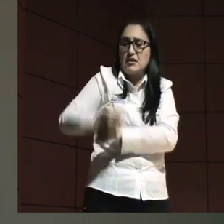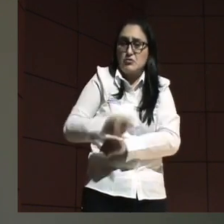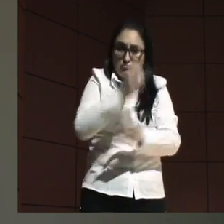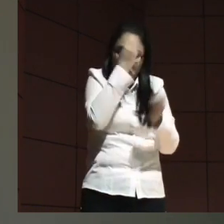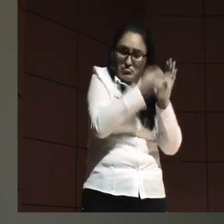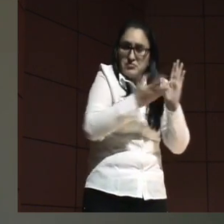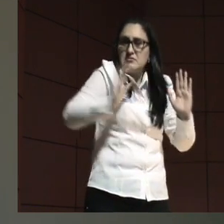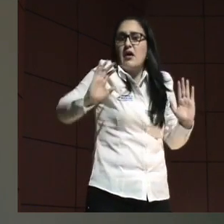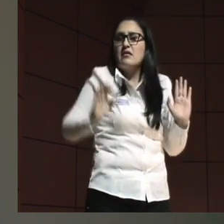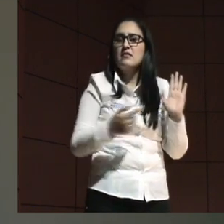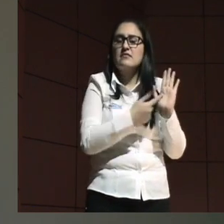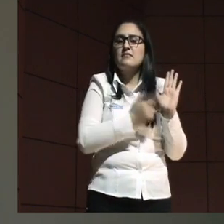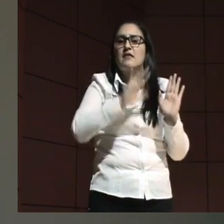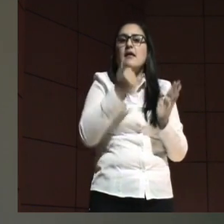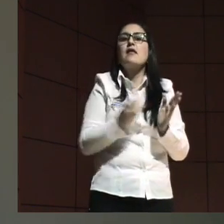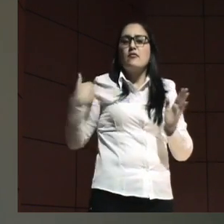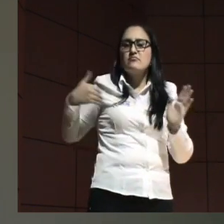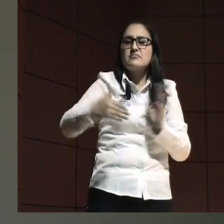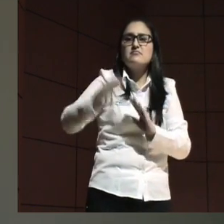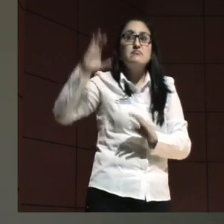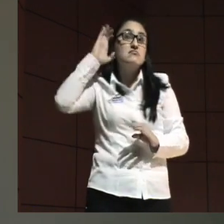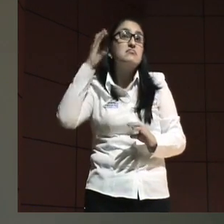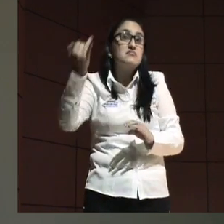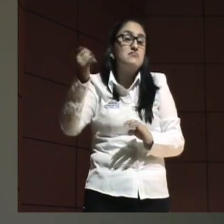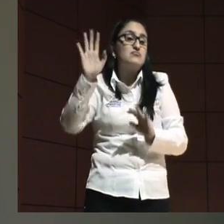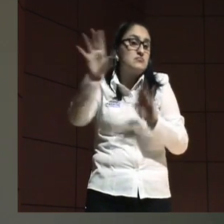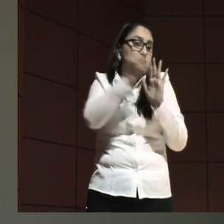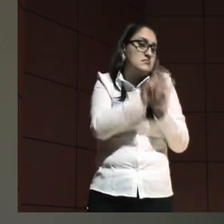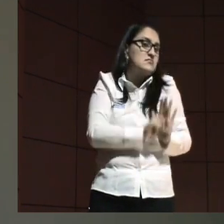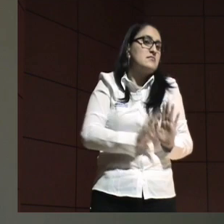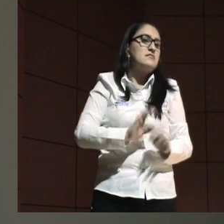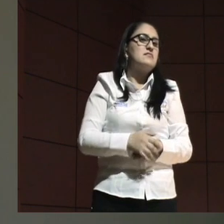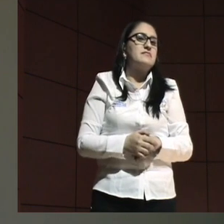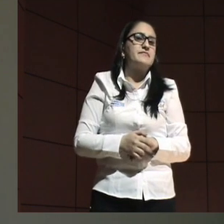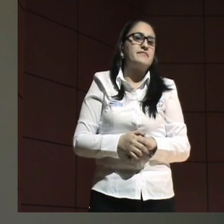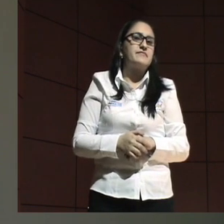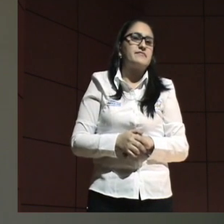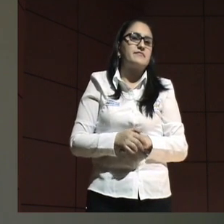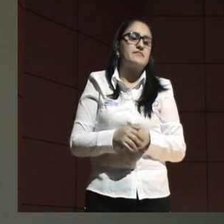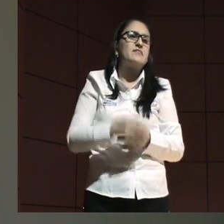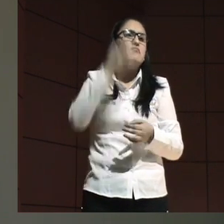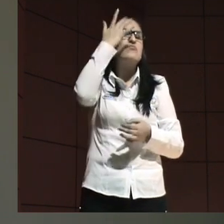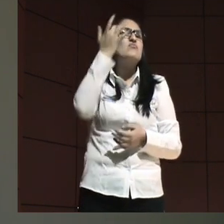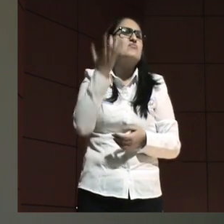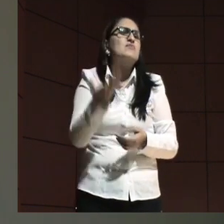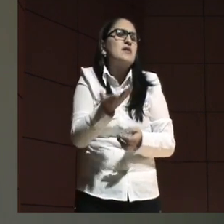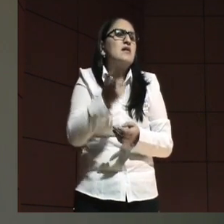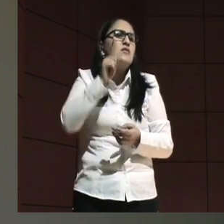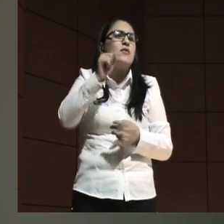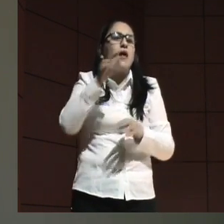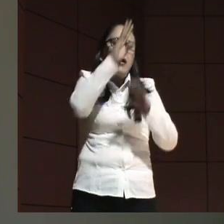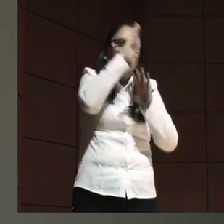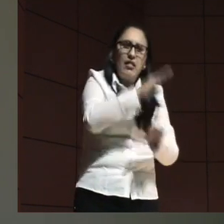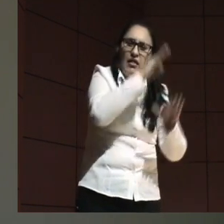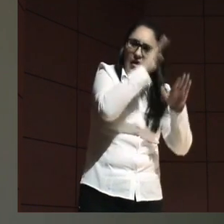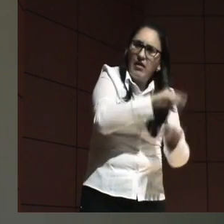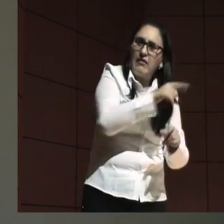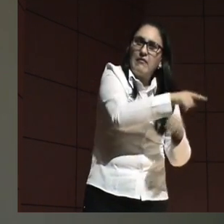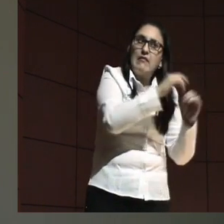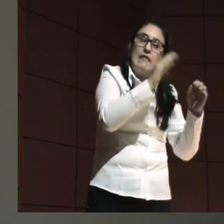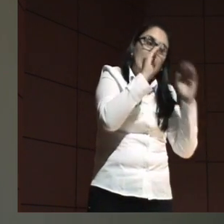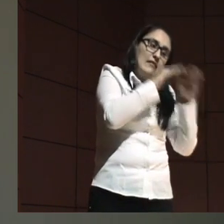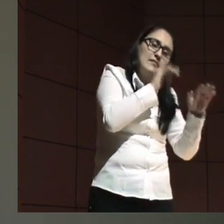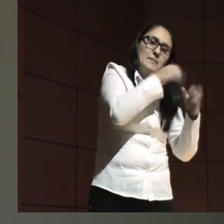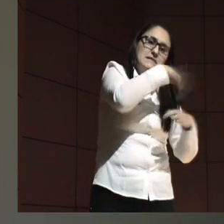y era vigente el régimen porque entonces un culto idólatra y sin